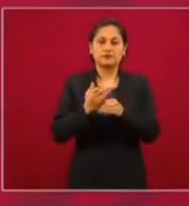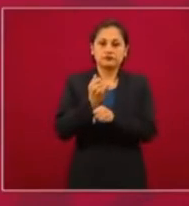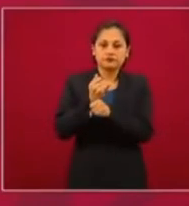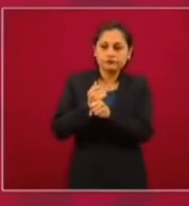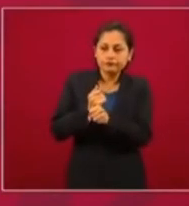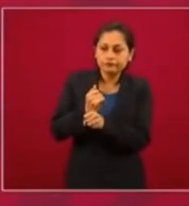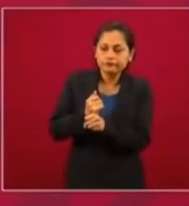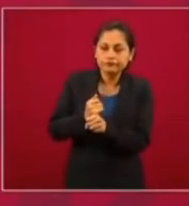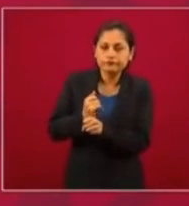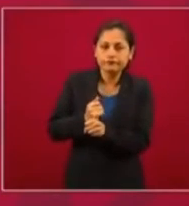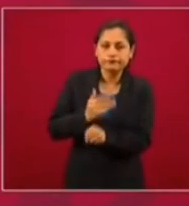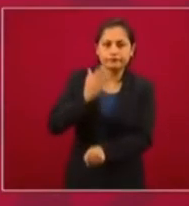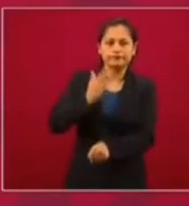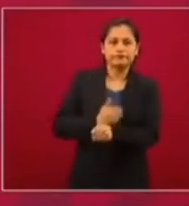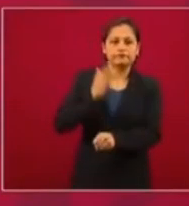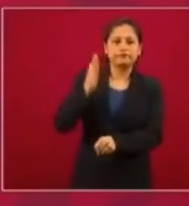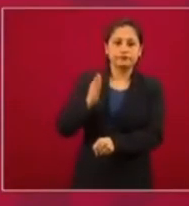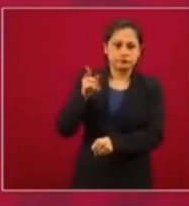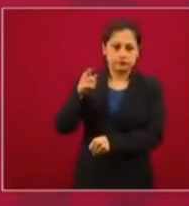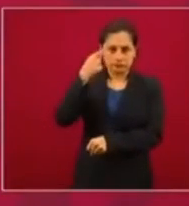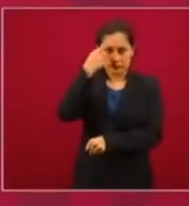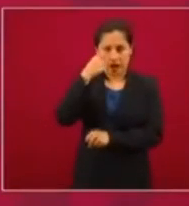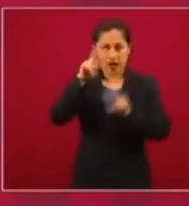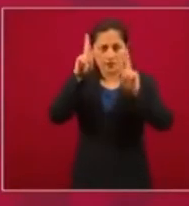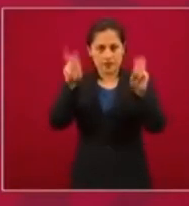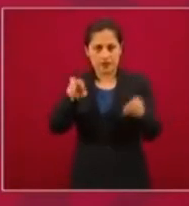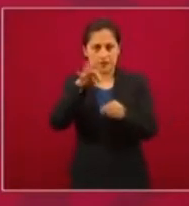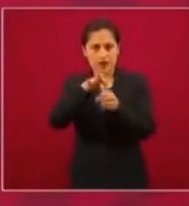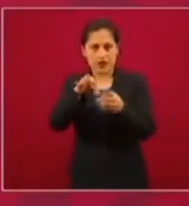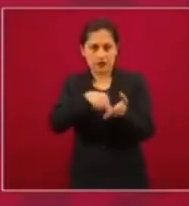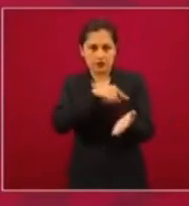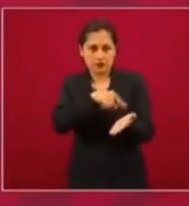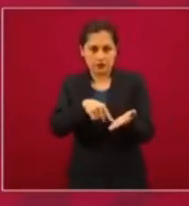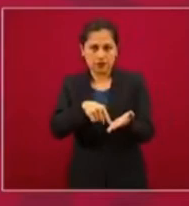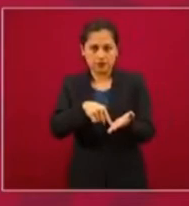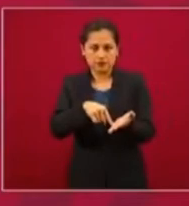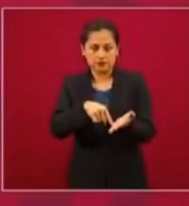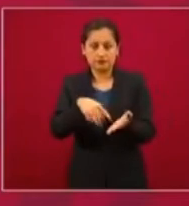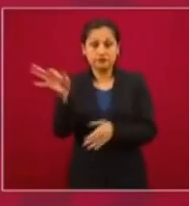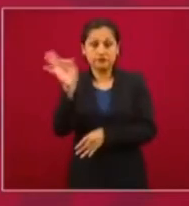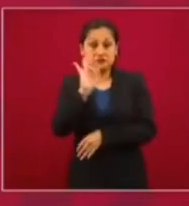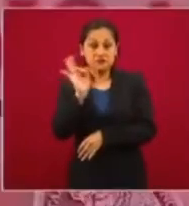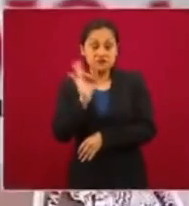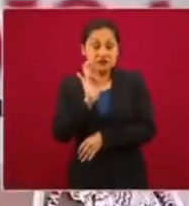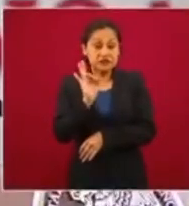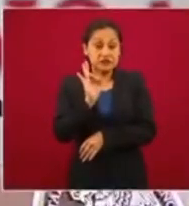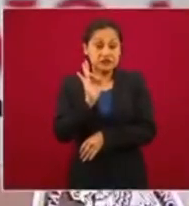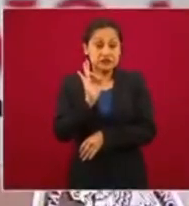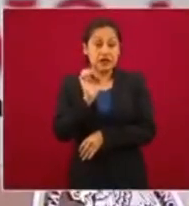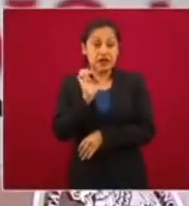es delito grave el fraude electoral.